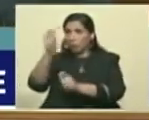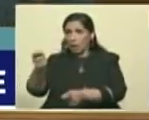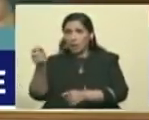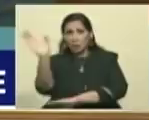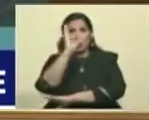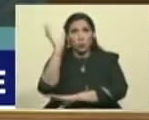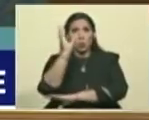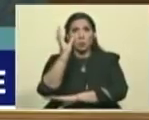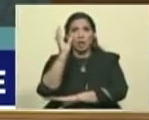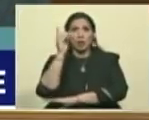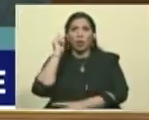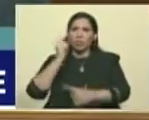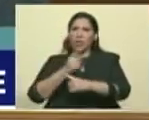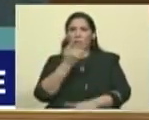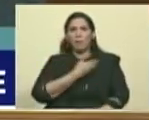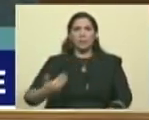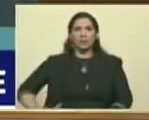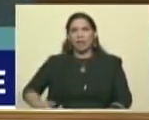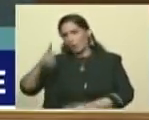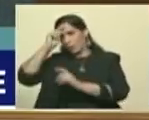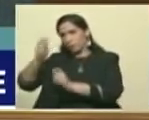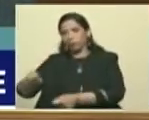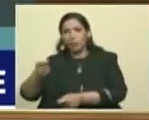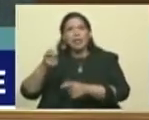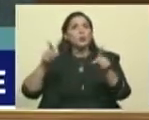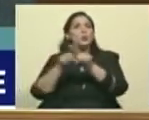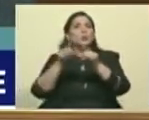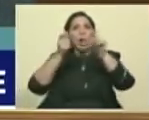tener a un presidente como Hugo Chávez, para que los atiendan.